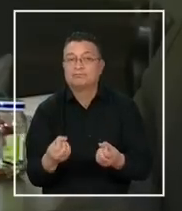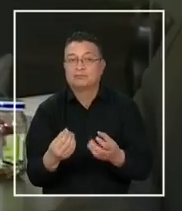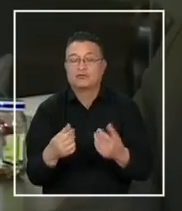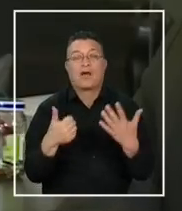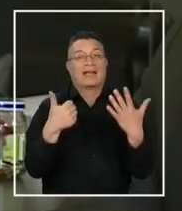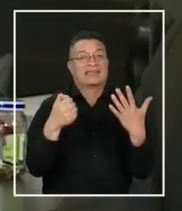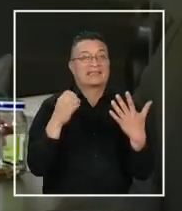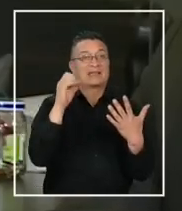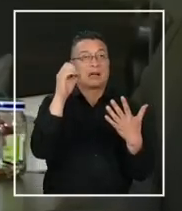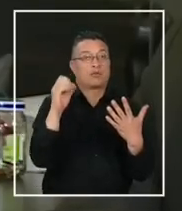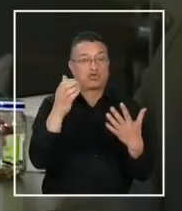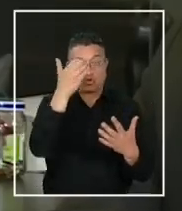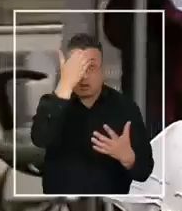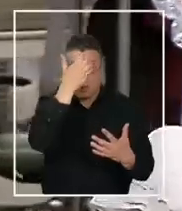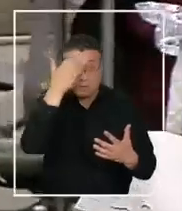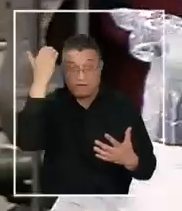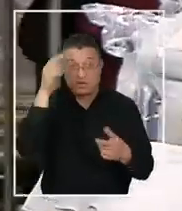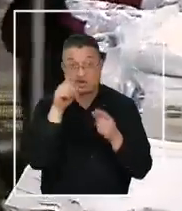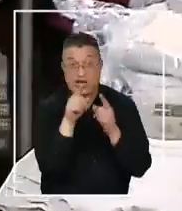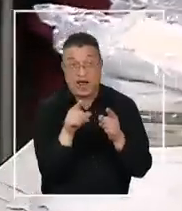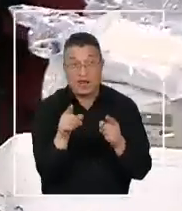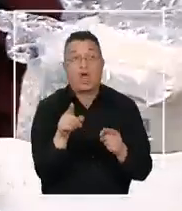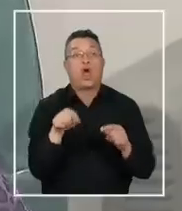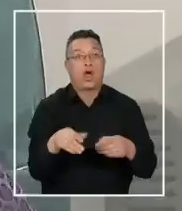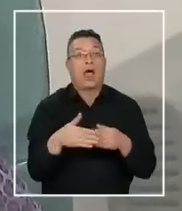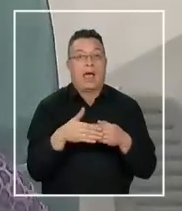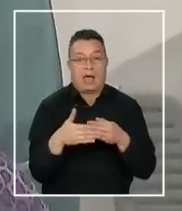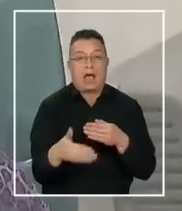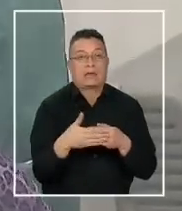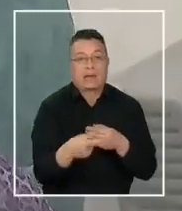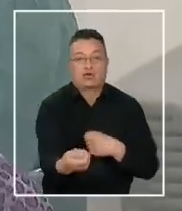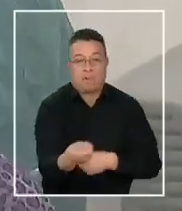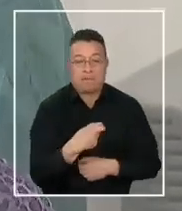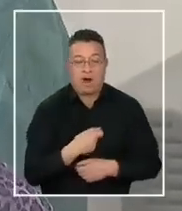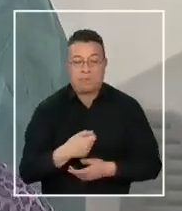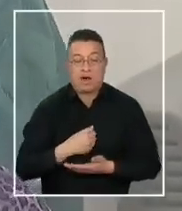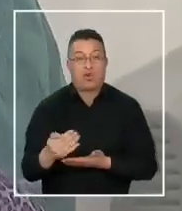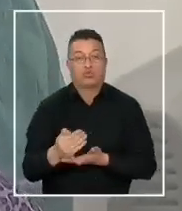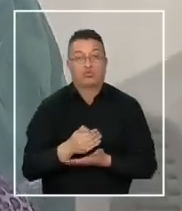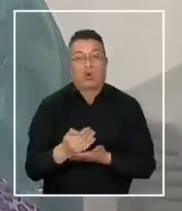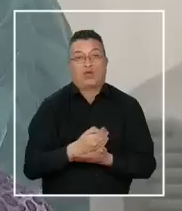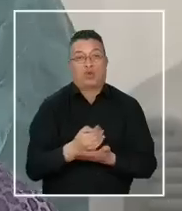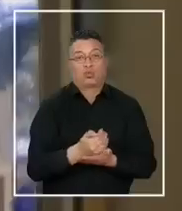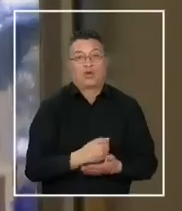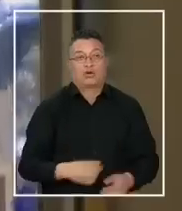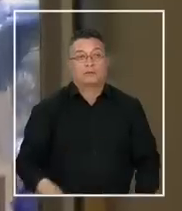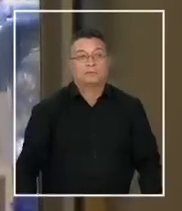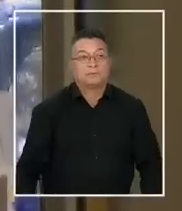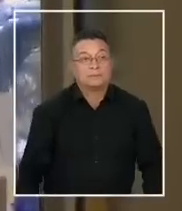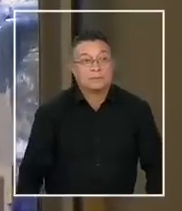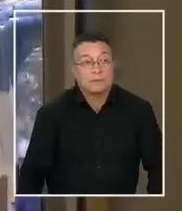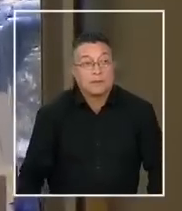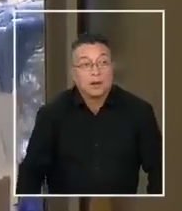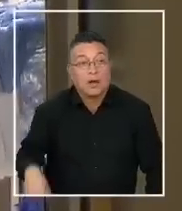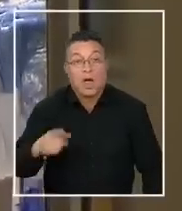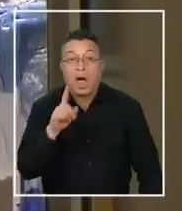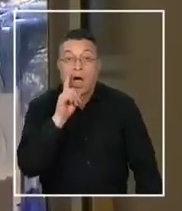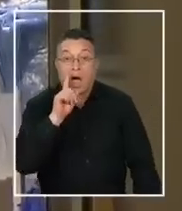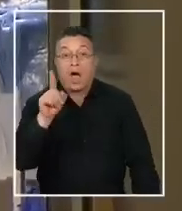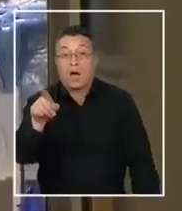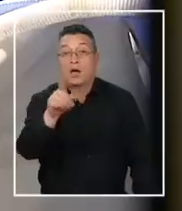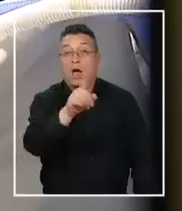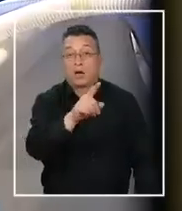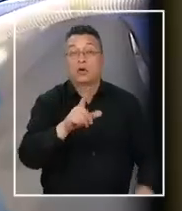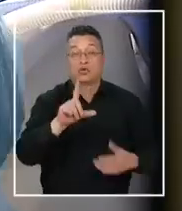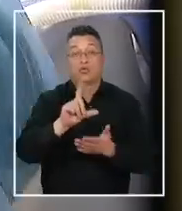60% de los profesionales de la salud hoy presenta atrasos en el pago de sus honorarios. Hay lugares donde los pagos